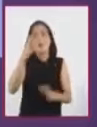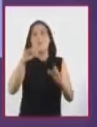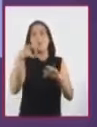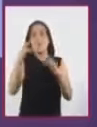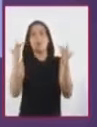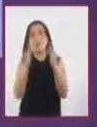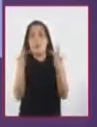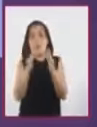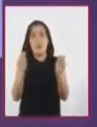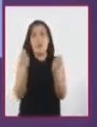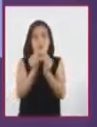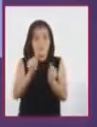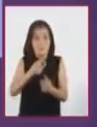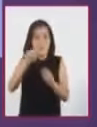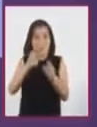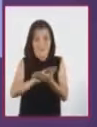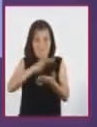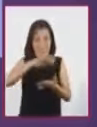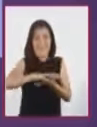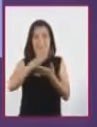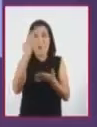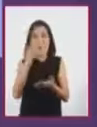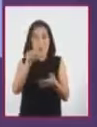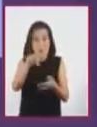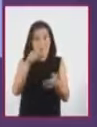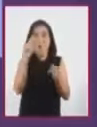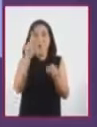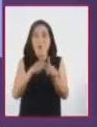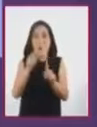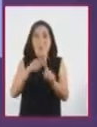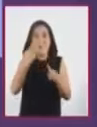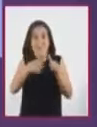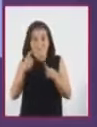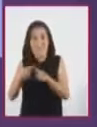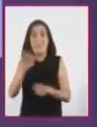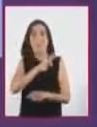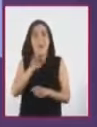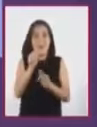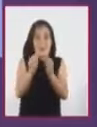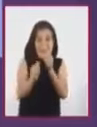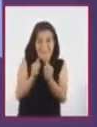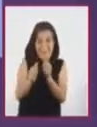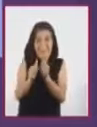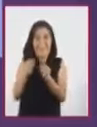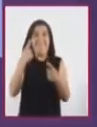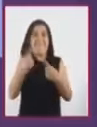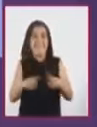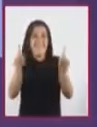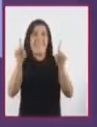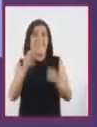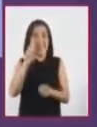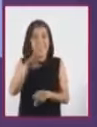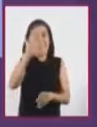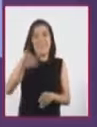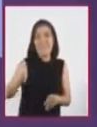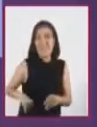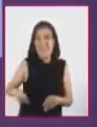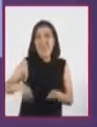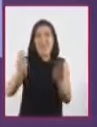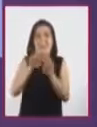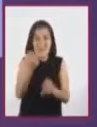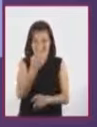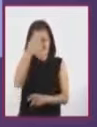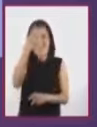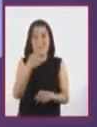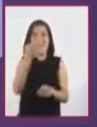con pantallas a color, que permiten la incorporación de videojuegos más versátiles, llevando a innovar